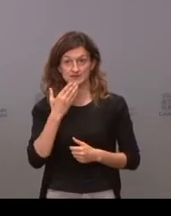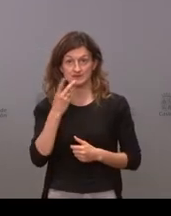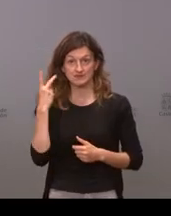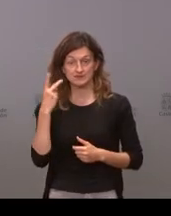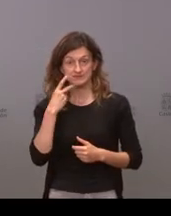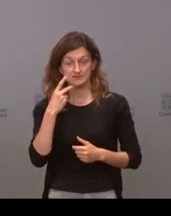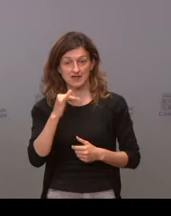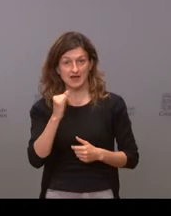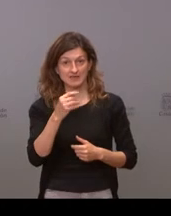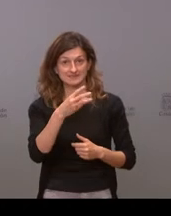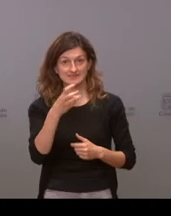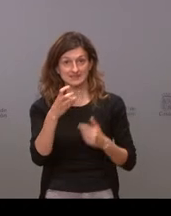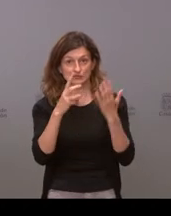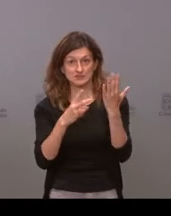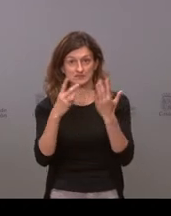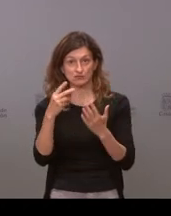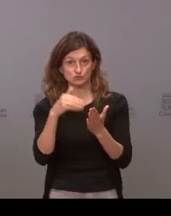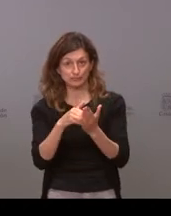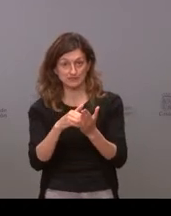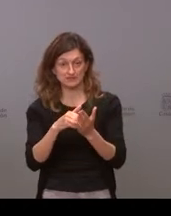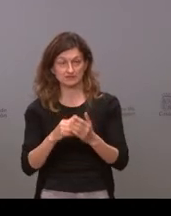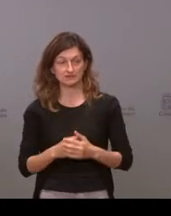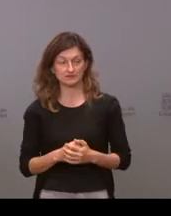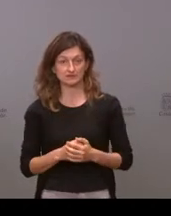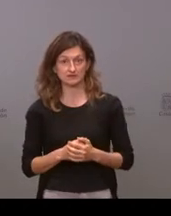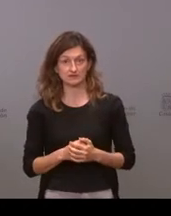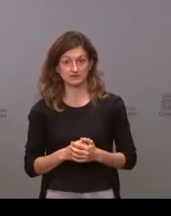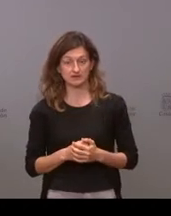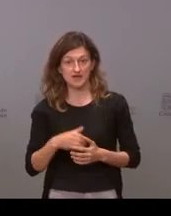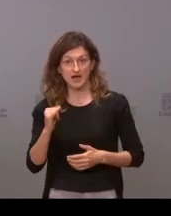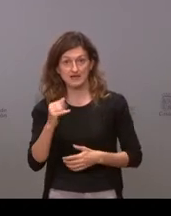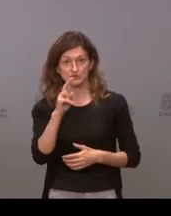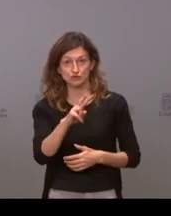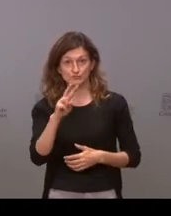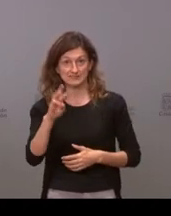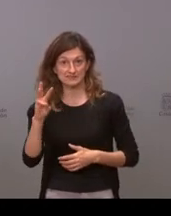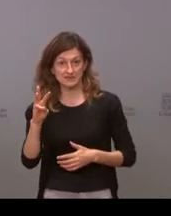duplicar a 372.000 y tienes 223